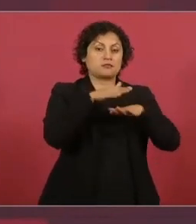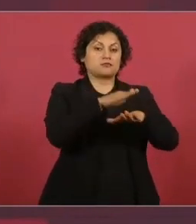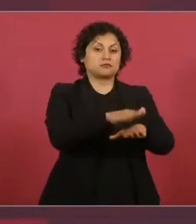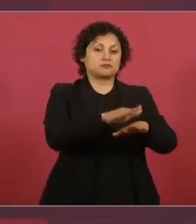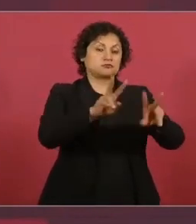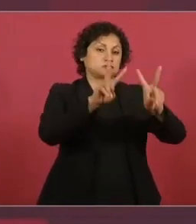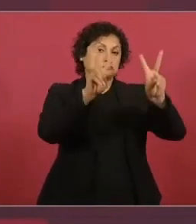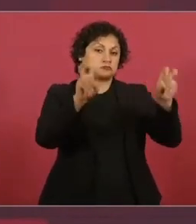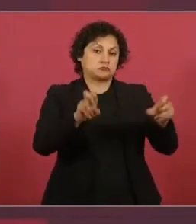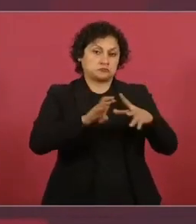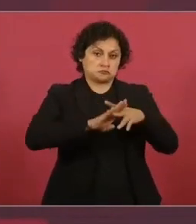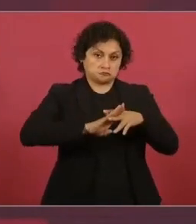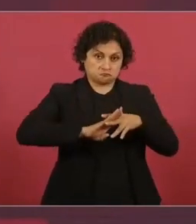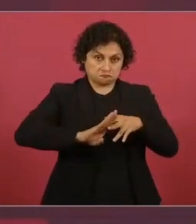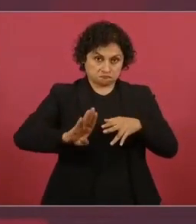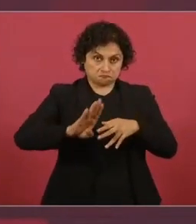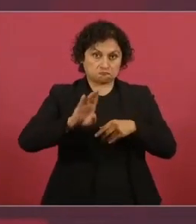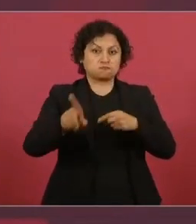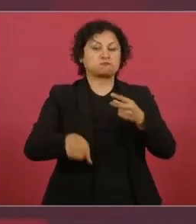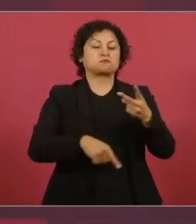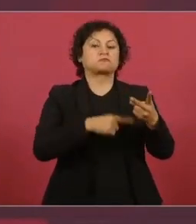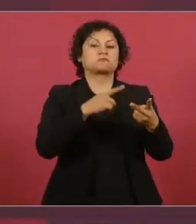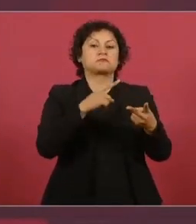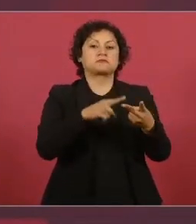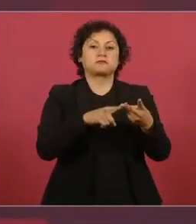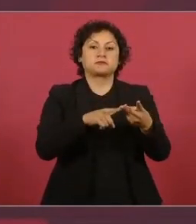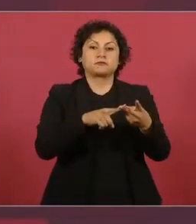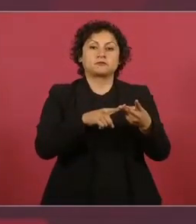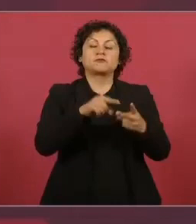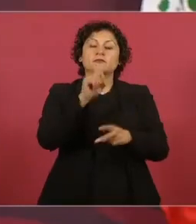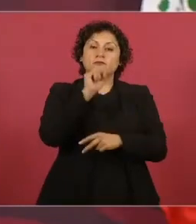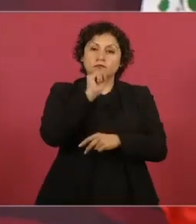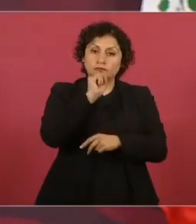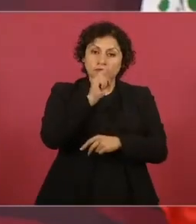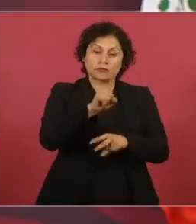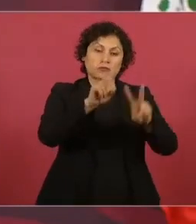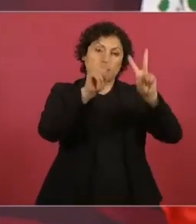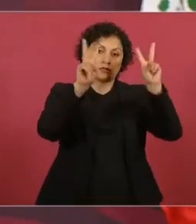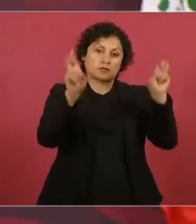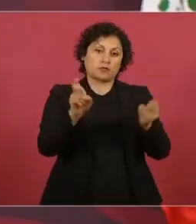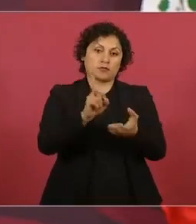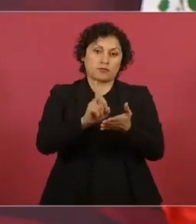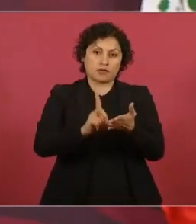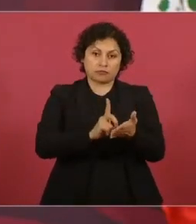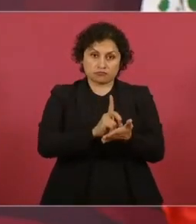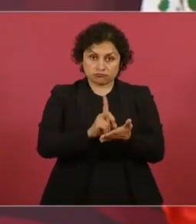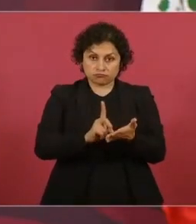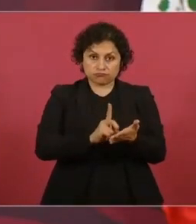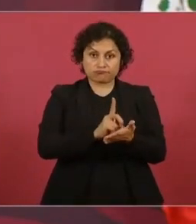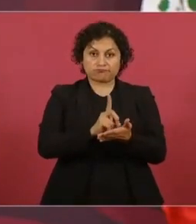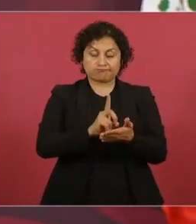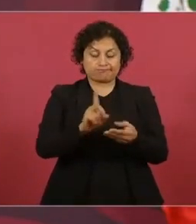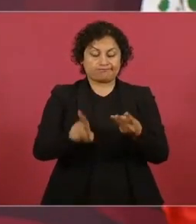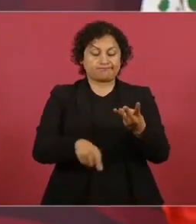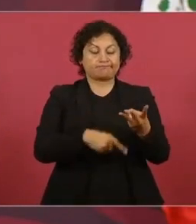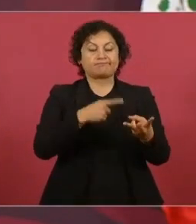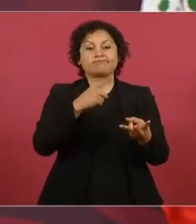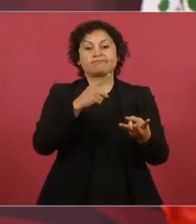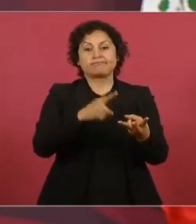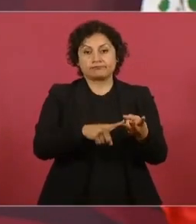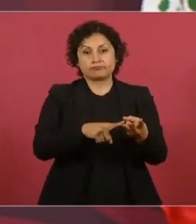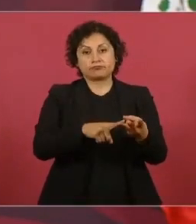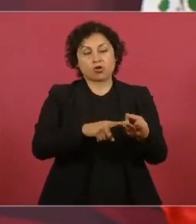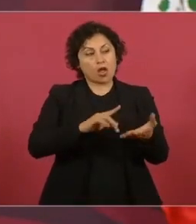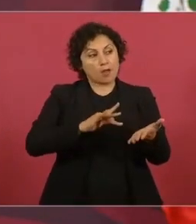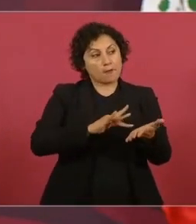el tema de las drogas, la cooperación económica,